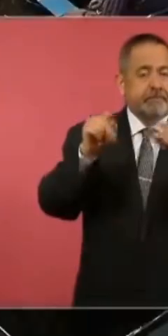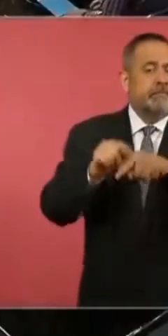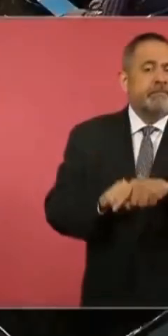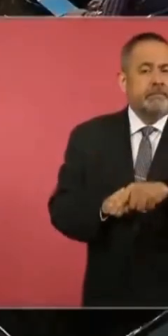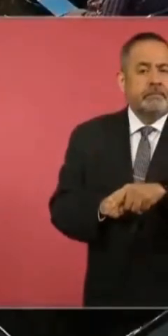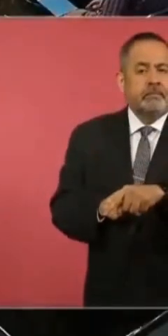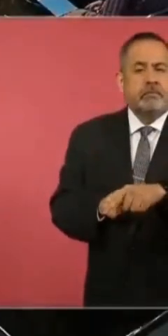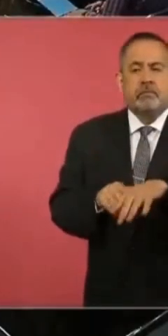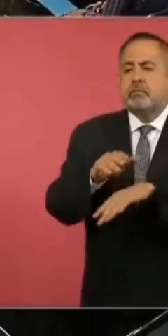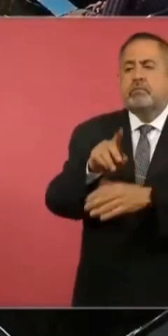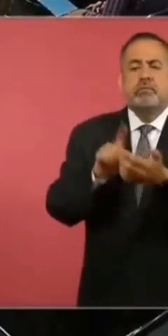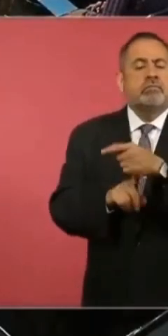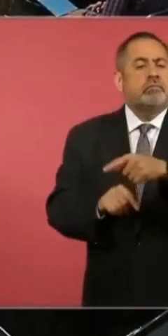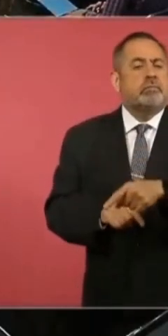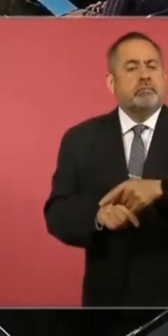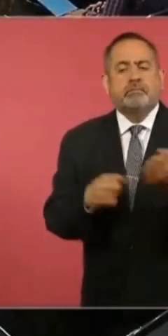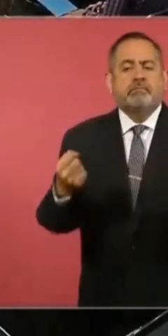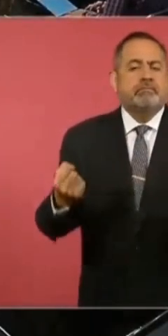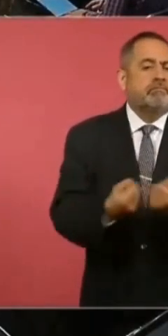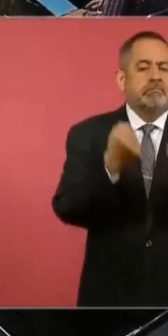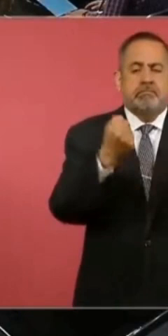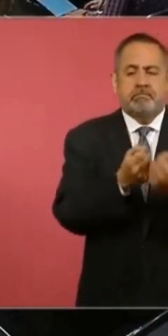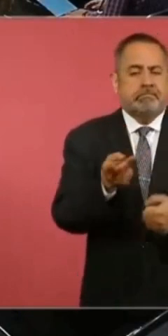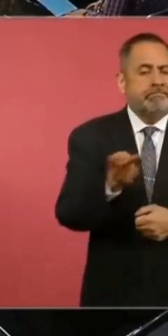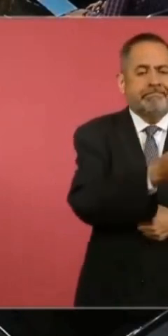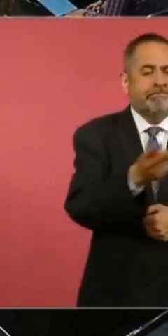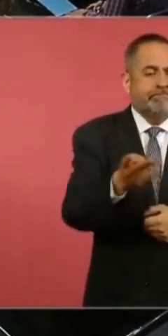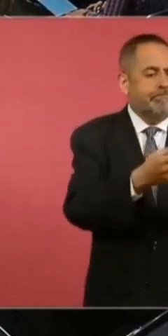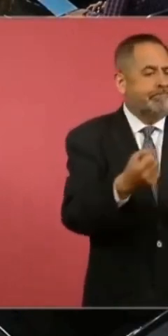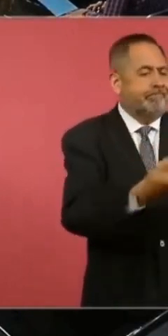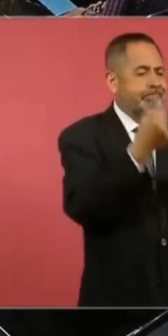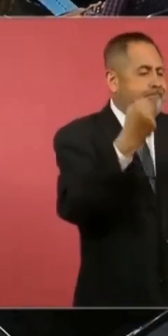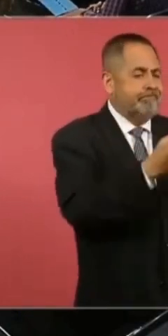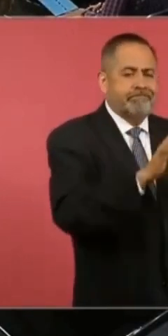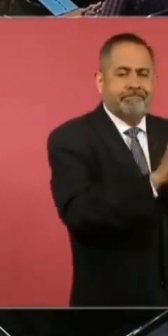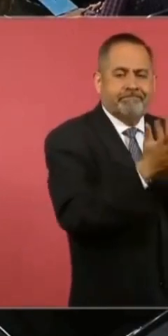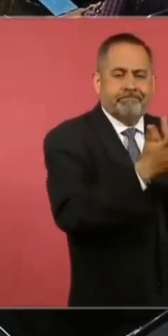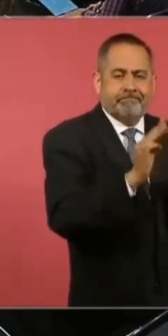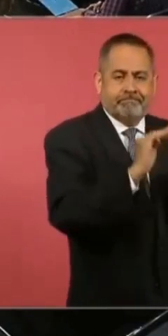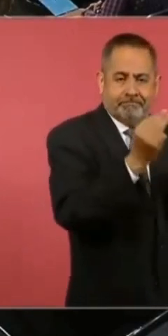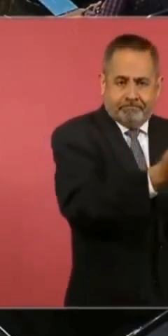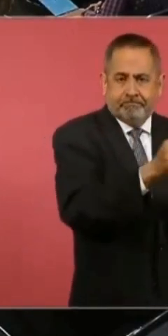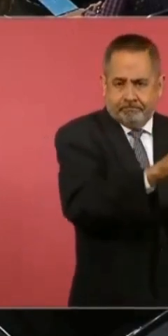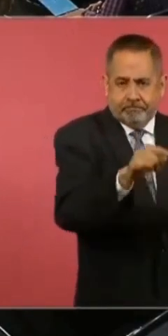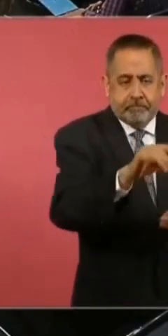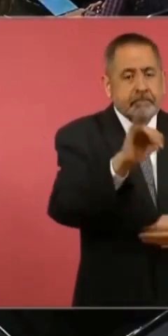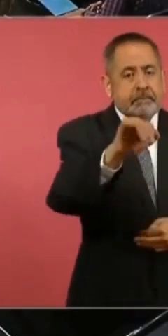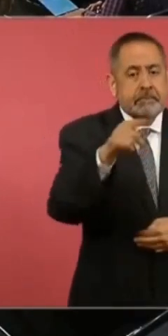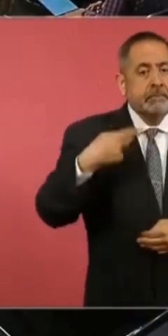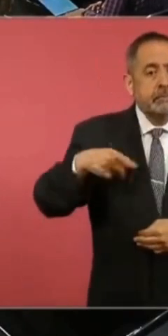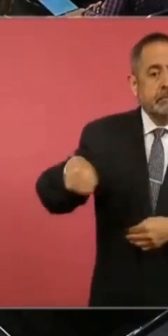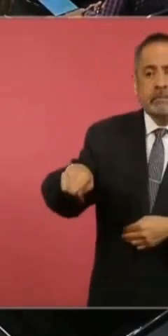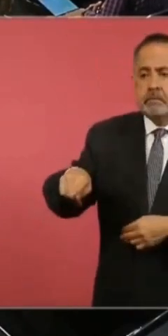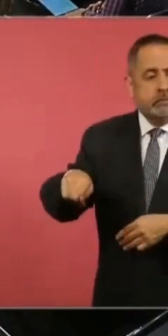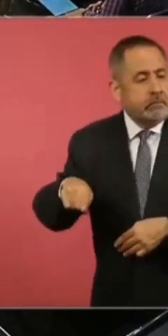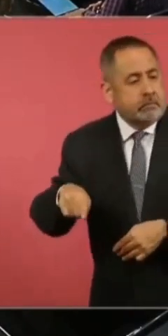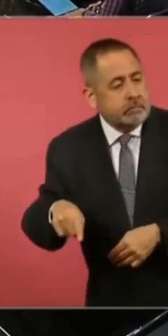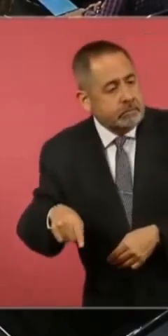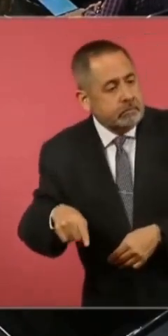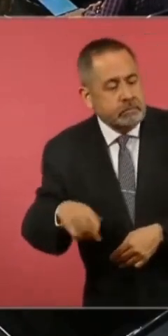enfrentamiento entre estas bandas de crimen organizado, pero también la gente está abandonando sus